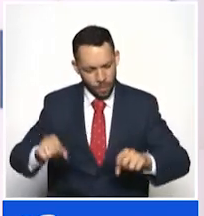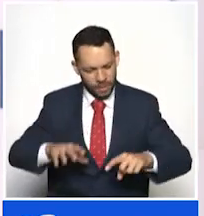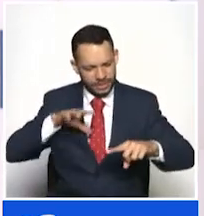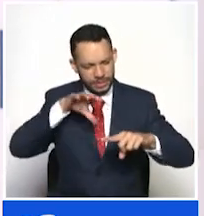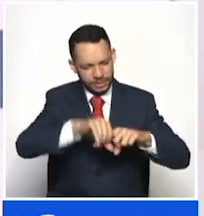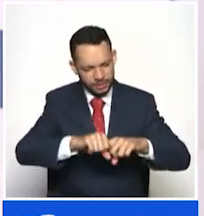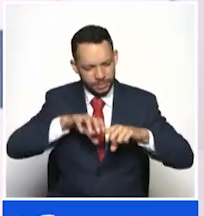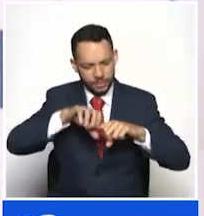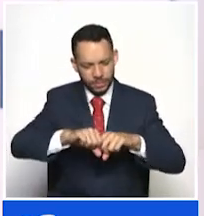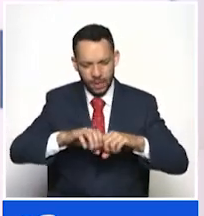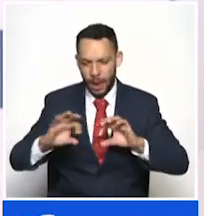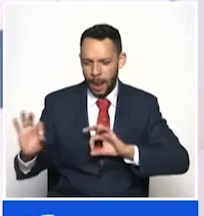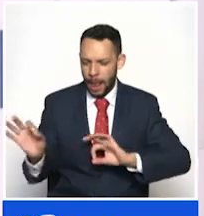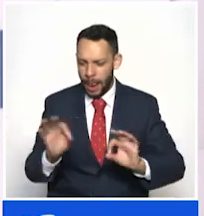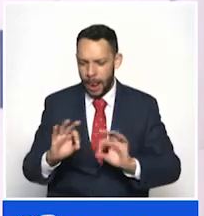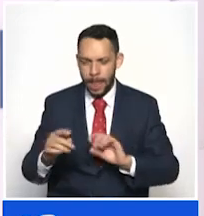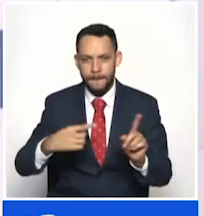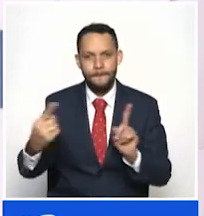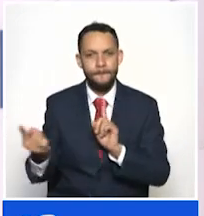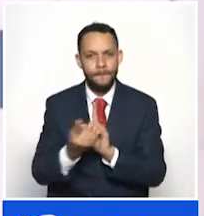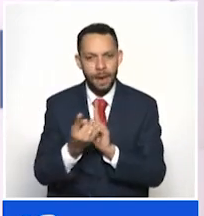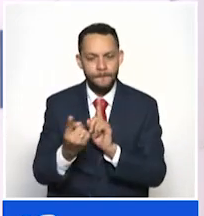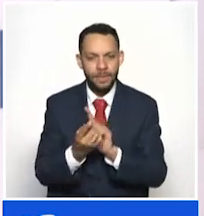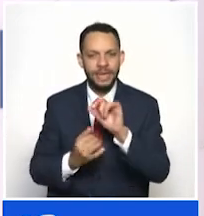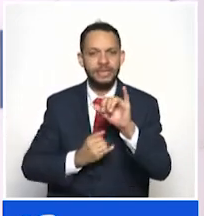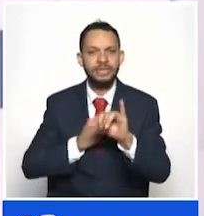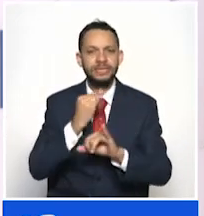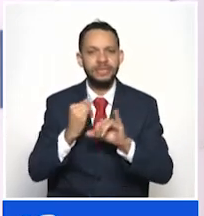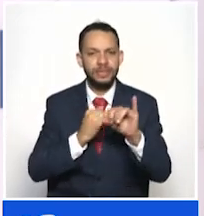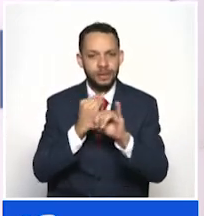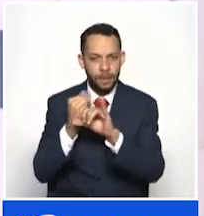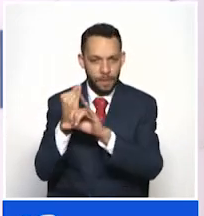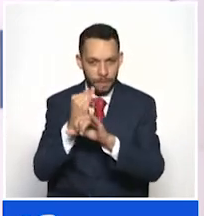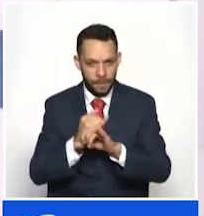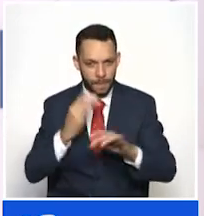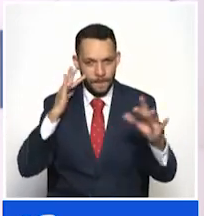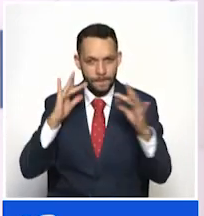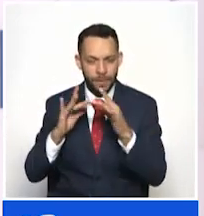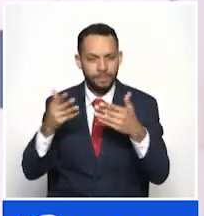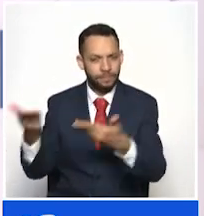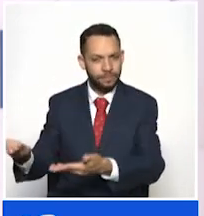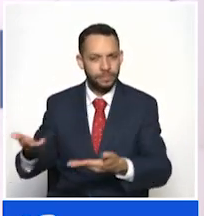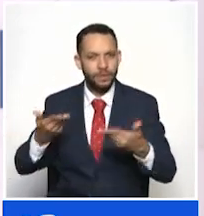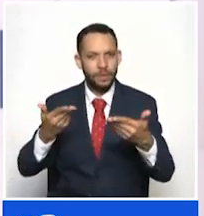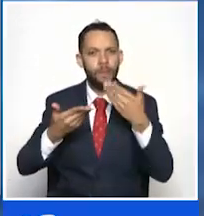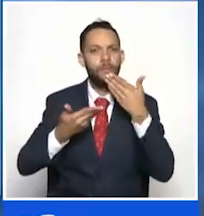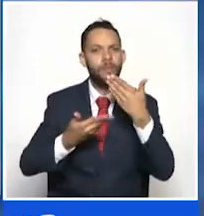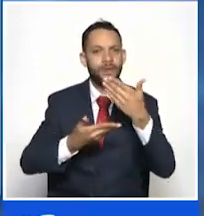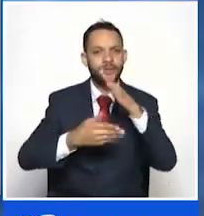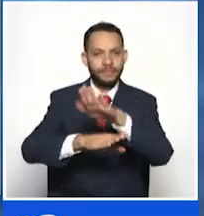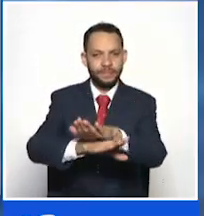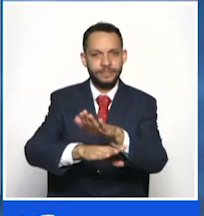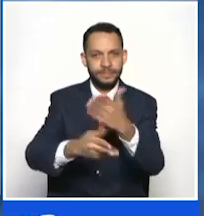trámites para este documento de identificación internacional. Adelante, John Jairo, muy buenas tardes.